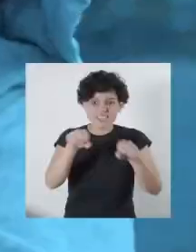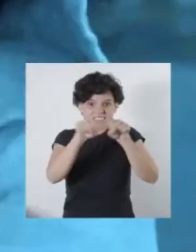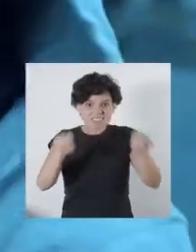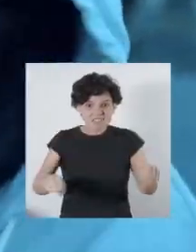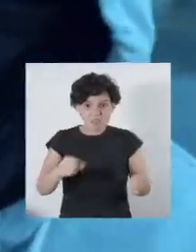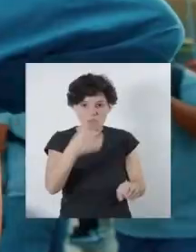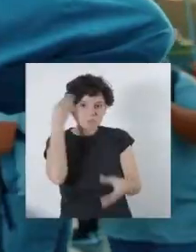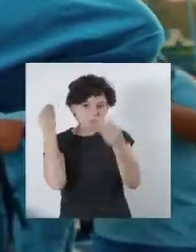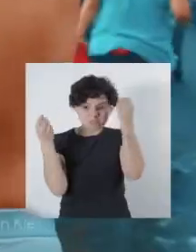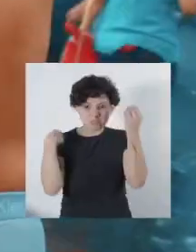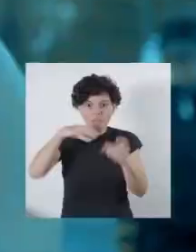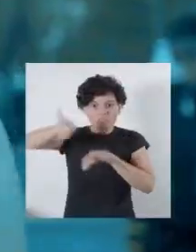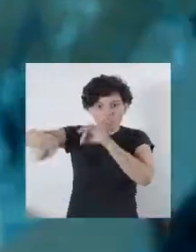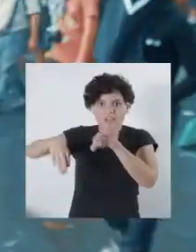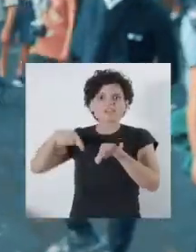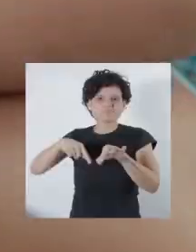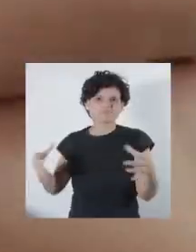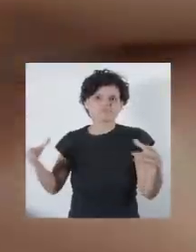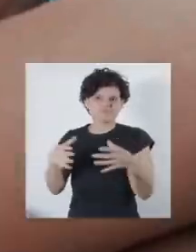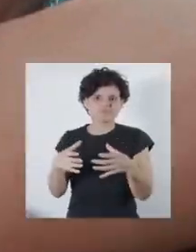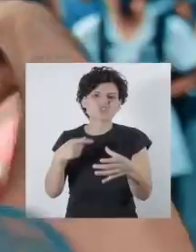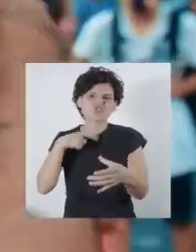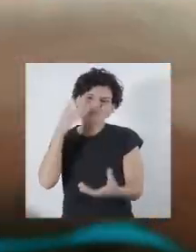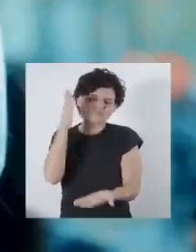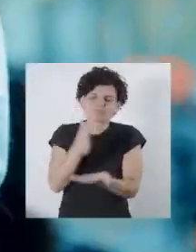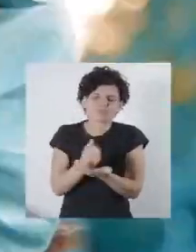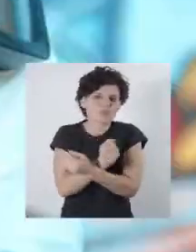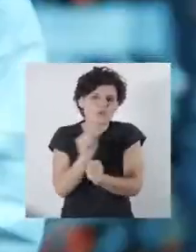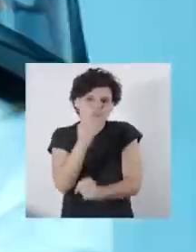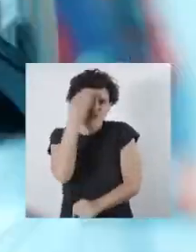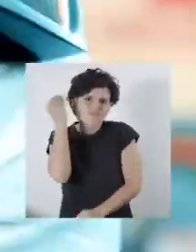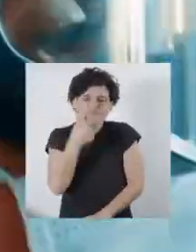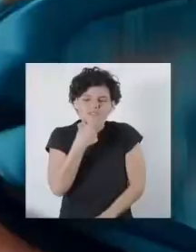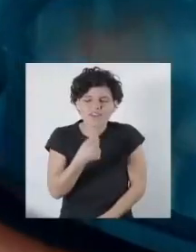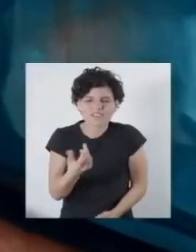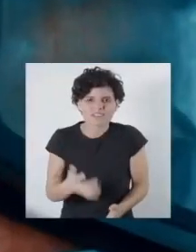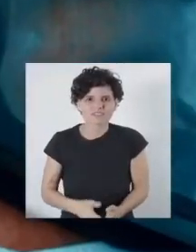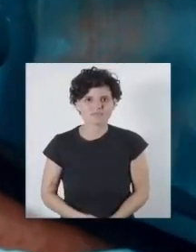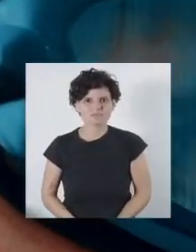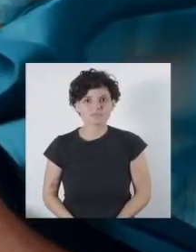Aquí está todo lo que el sistema olvidó, pero ya no vamos a dejar que nos olviden tan fácilmente.